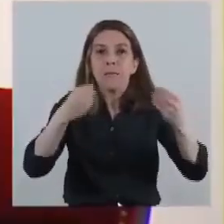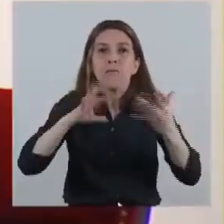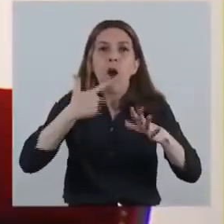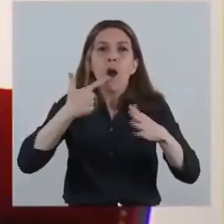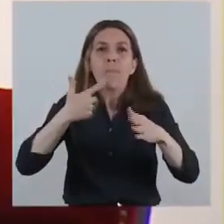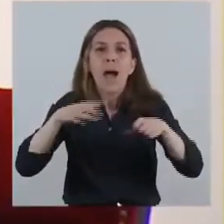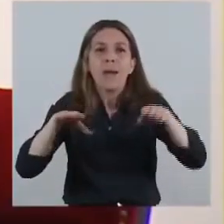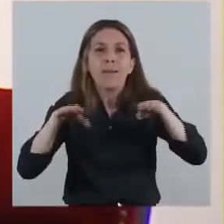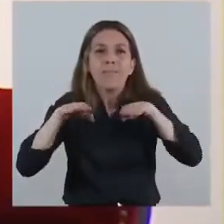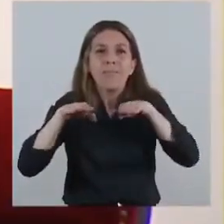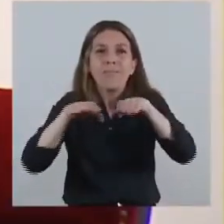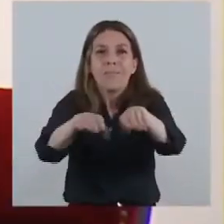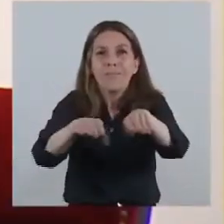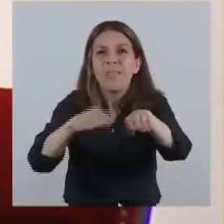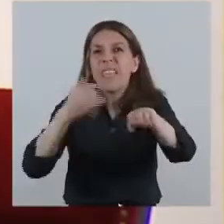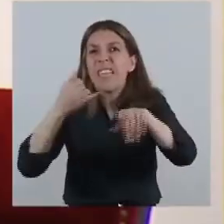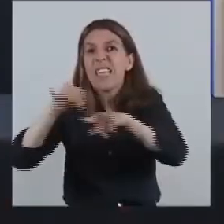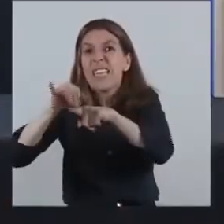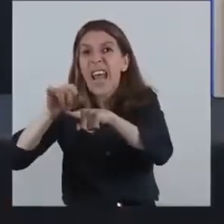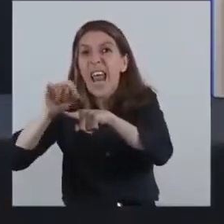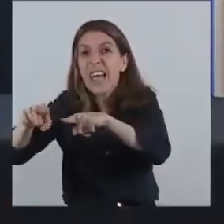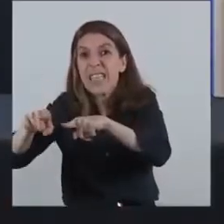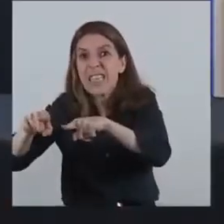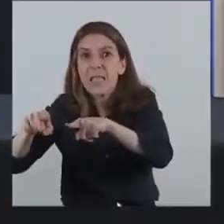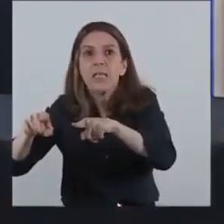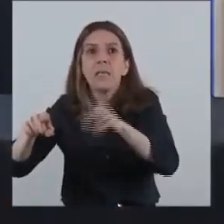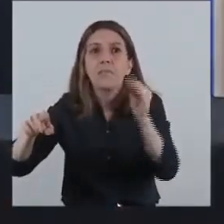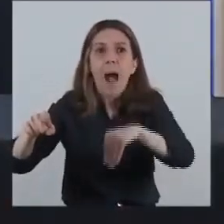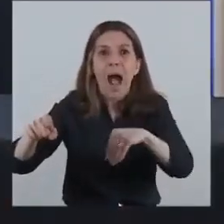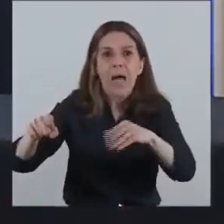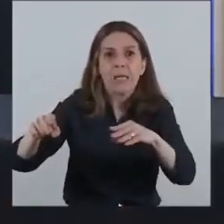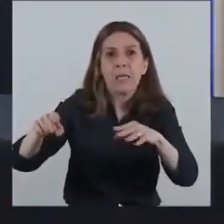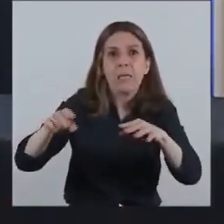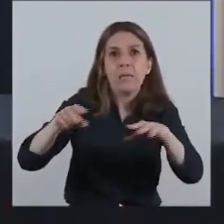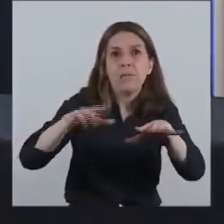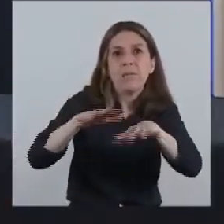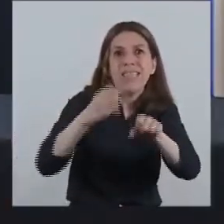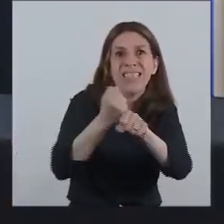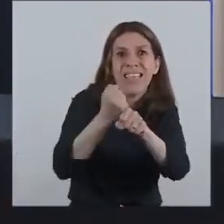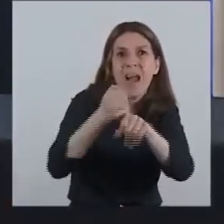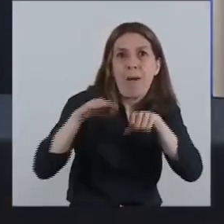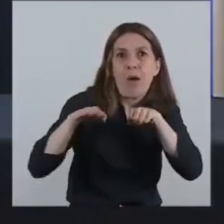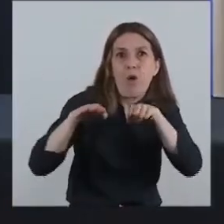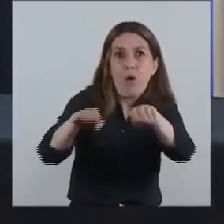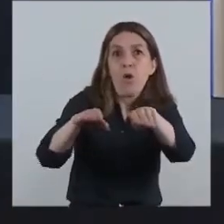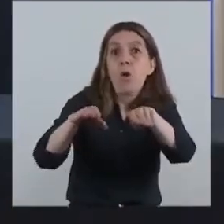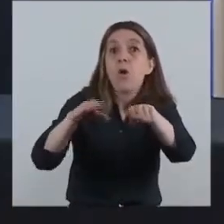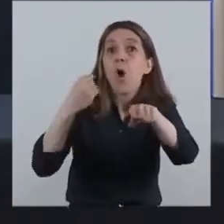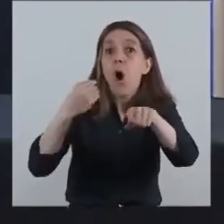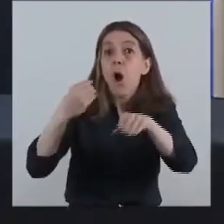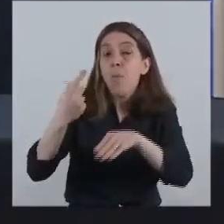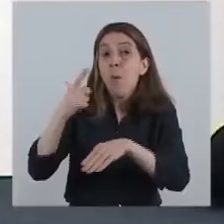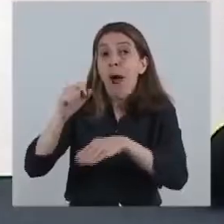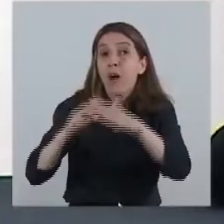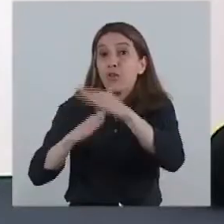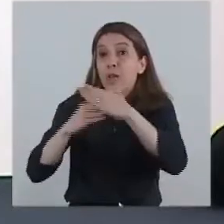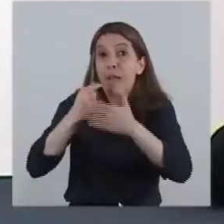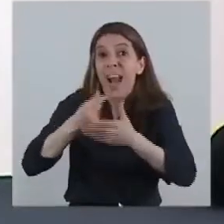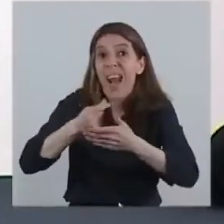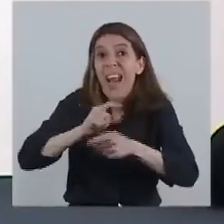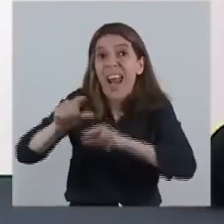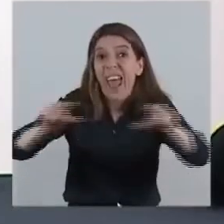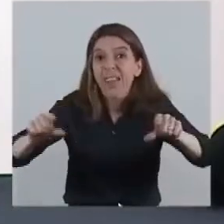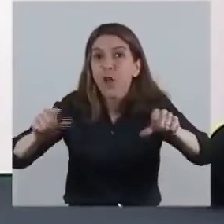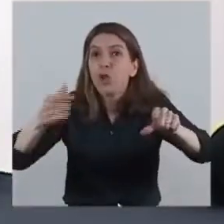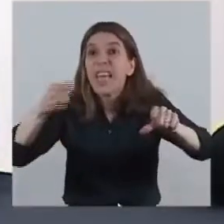estructura de tasas de interés en la economía y poder definir gradualmente una tasa de interés que sea la referencia para toda la sociedad